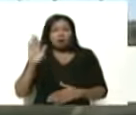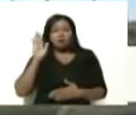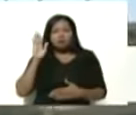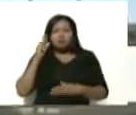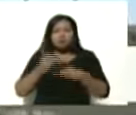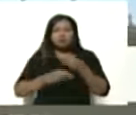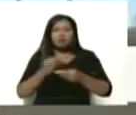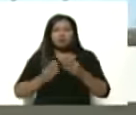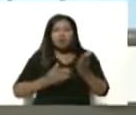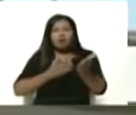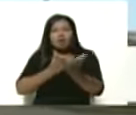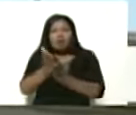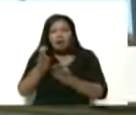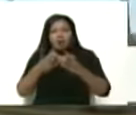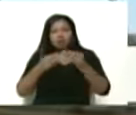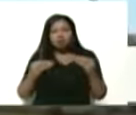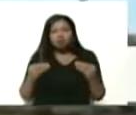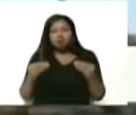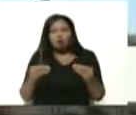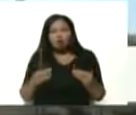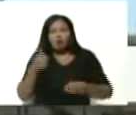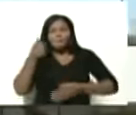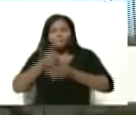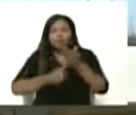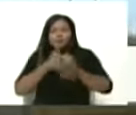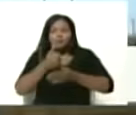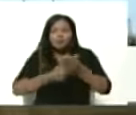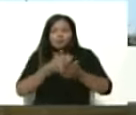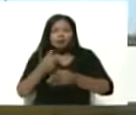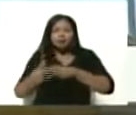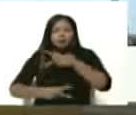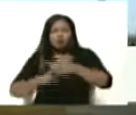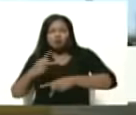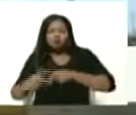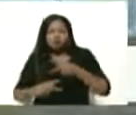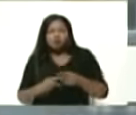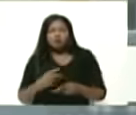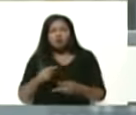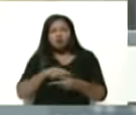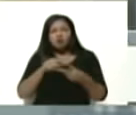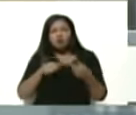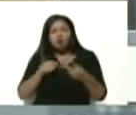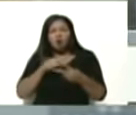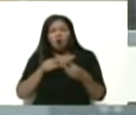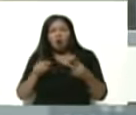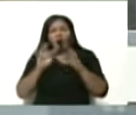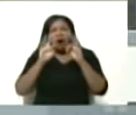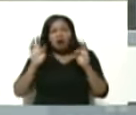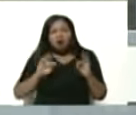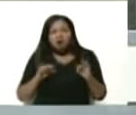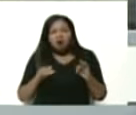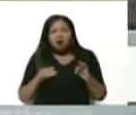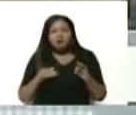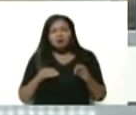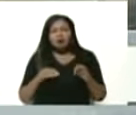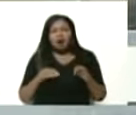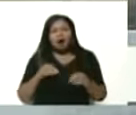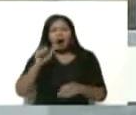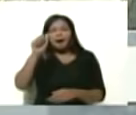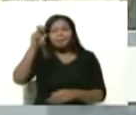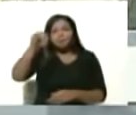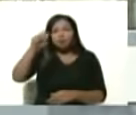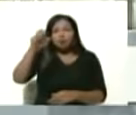leales invencibles produciendo con dos líneas o trenes amoníaco líquido